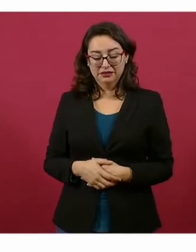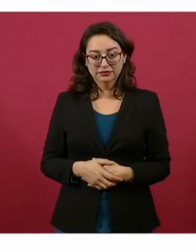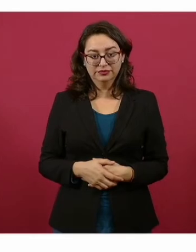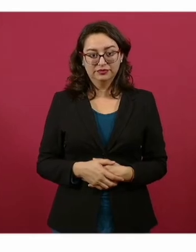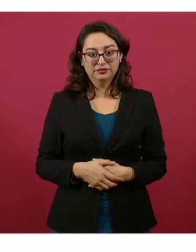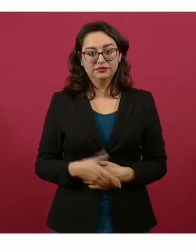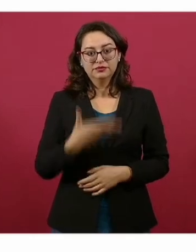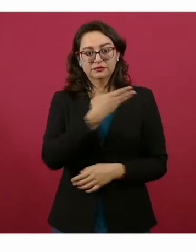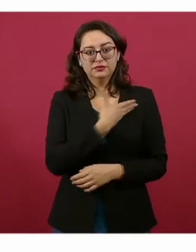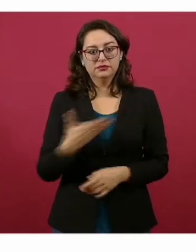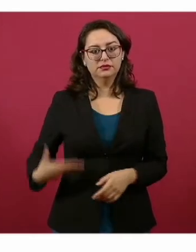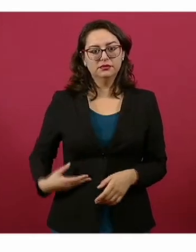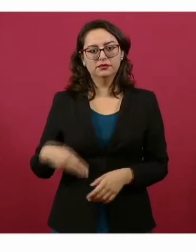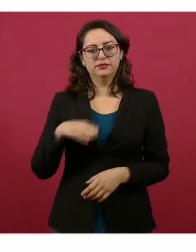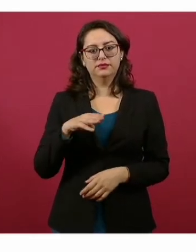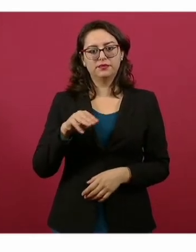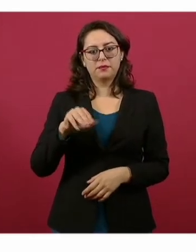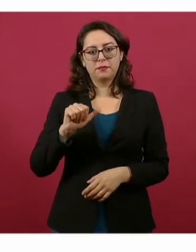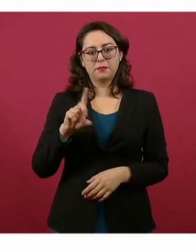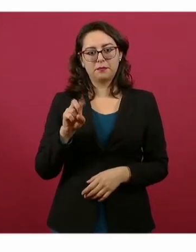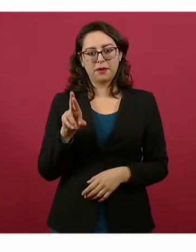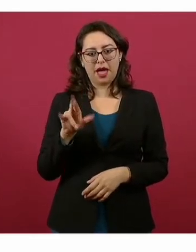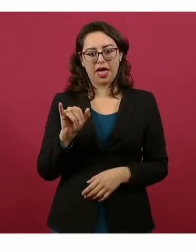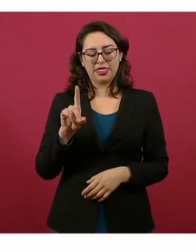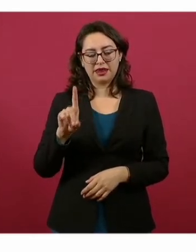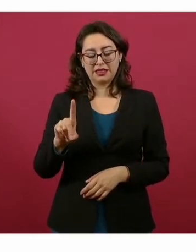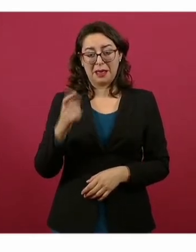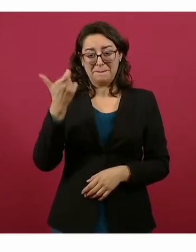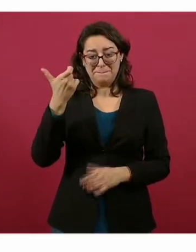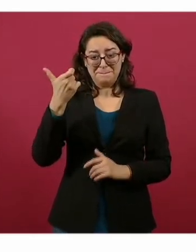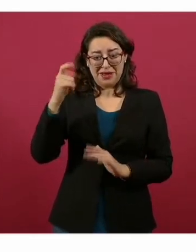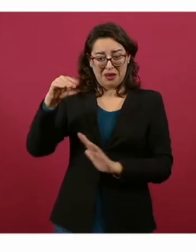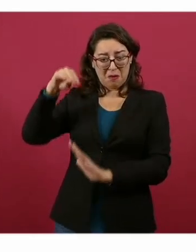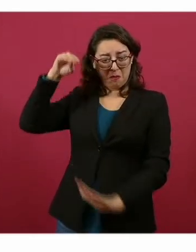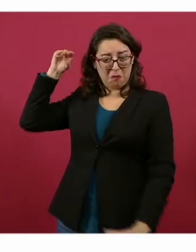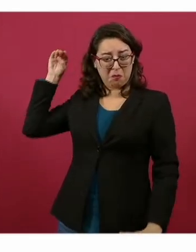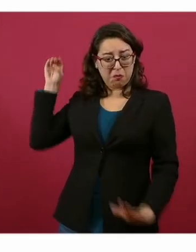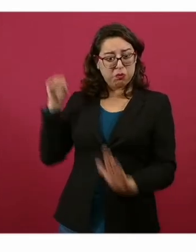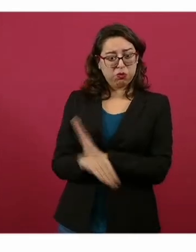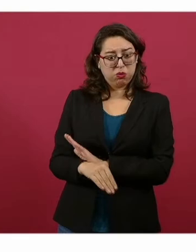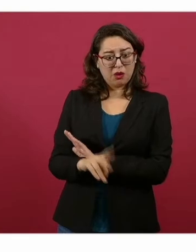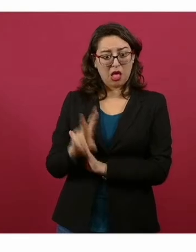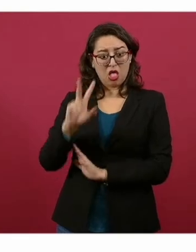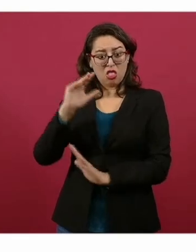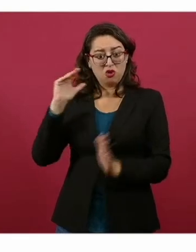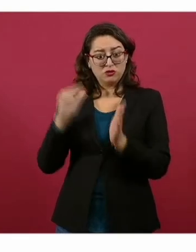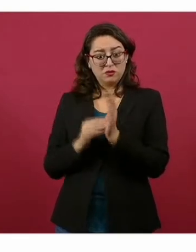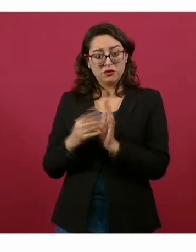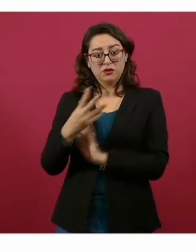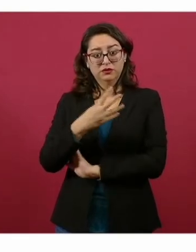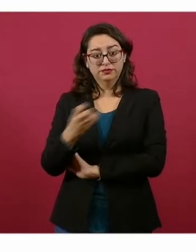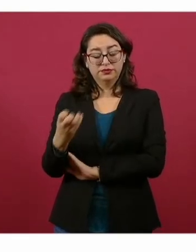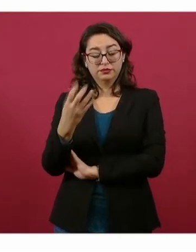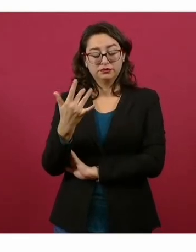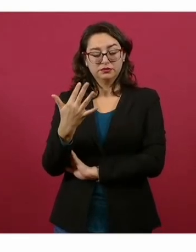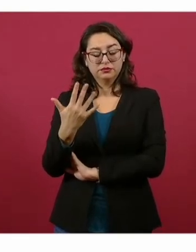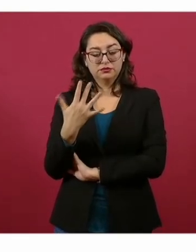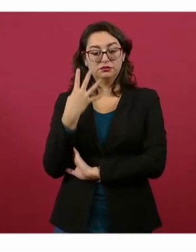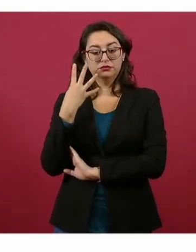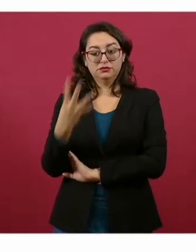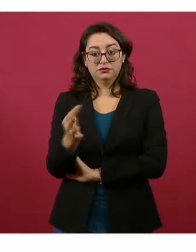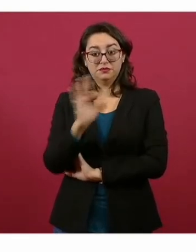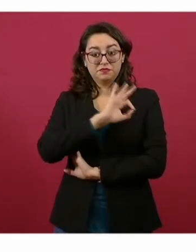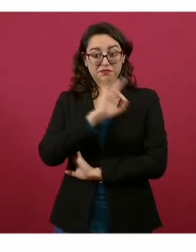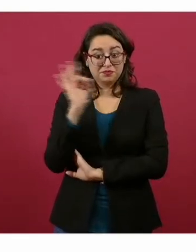devaluación, dos mil 454 por ciento de